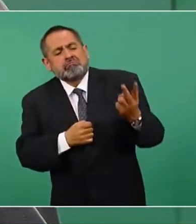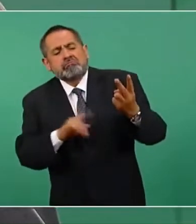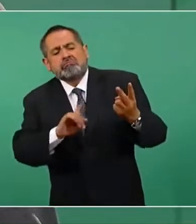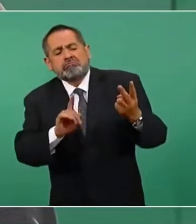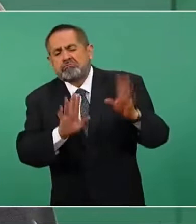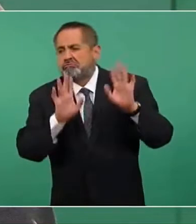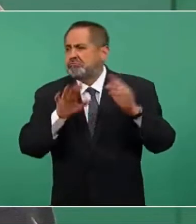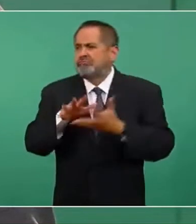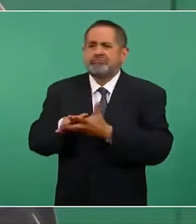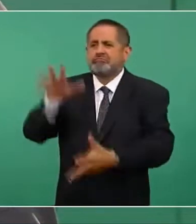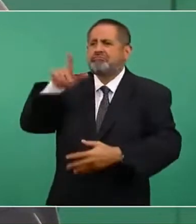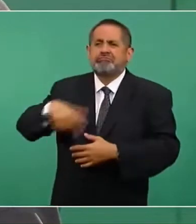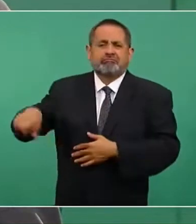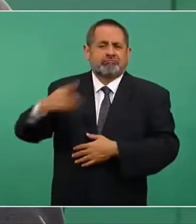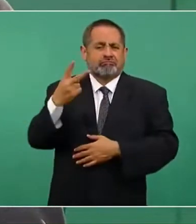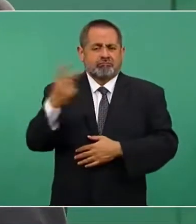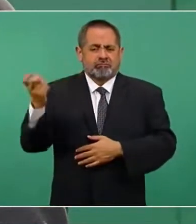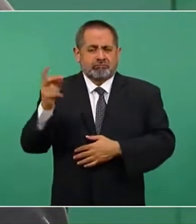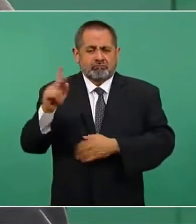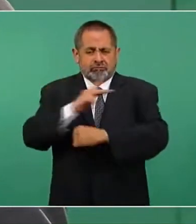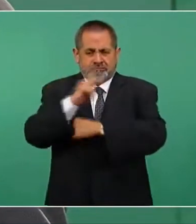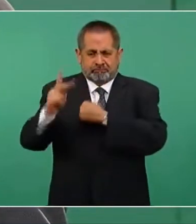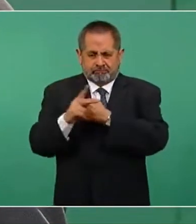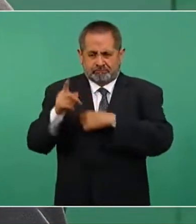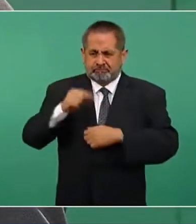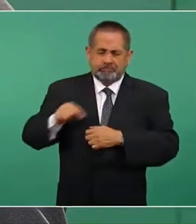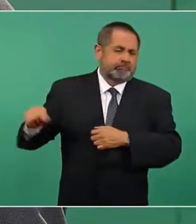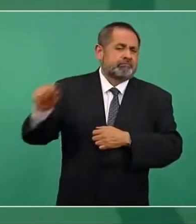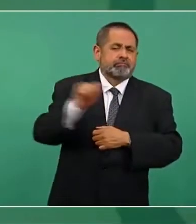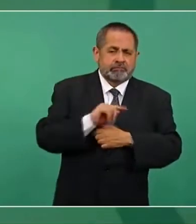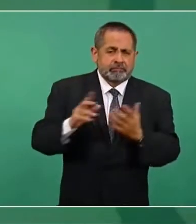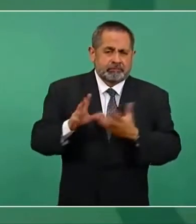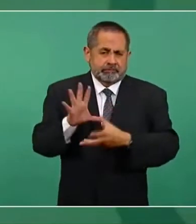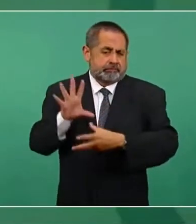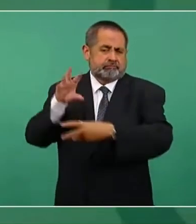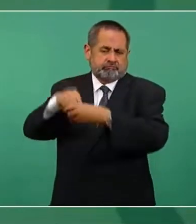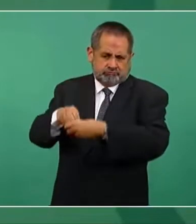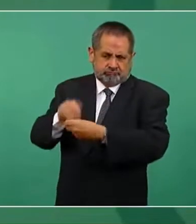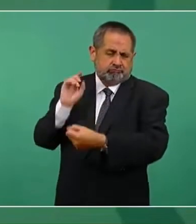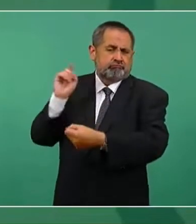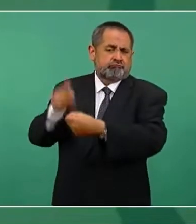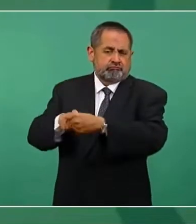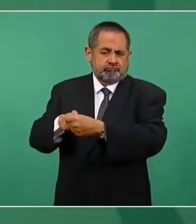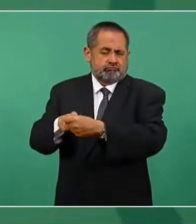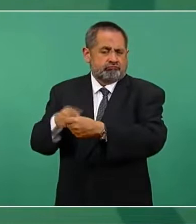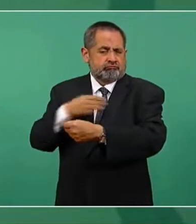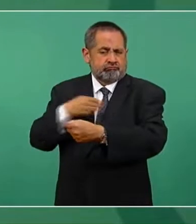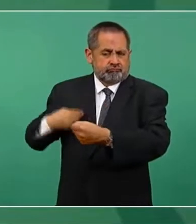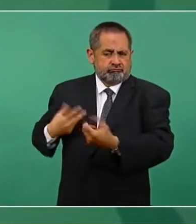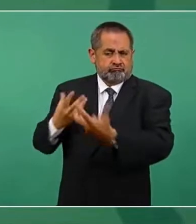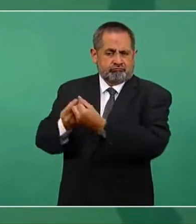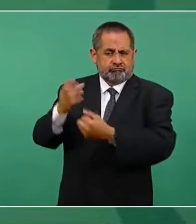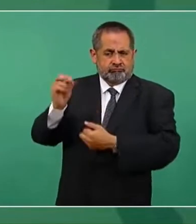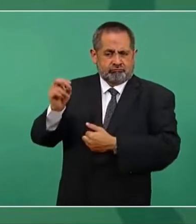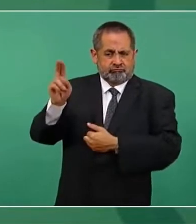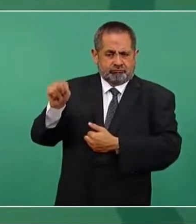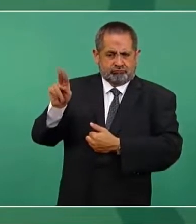de los cerca de 200 países que pertenecen a la ONU,